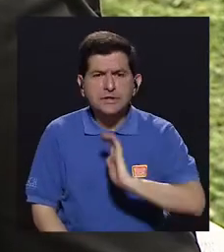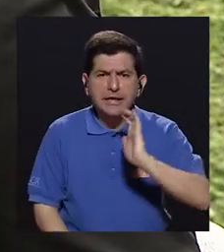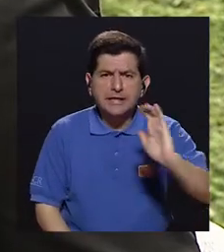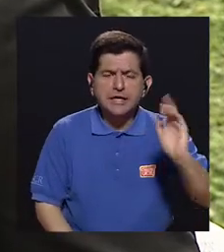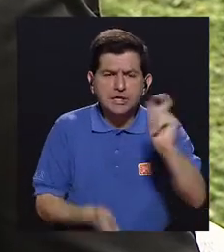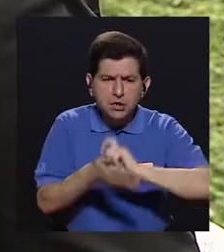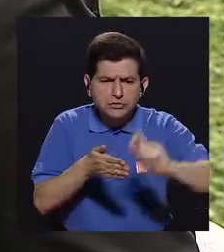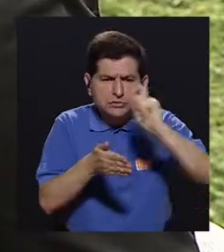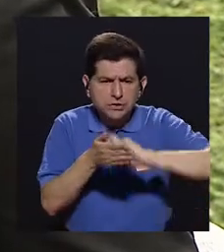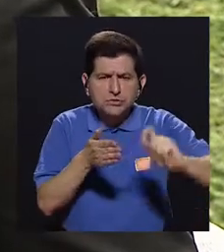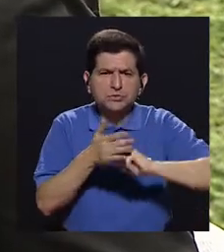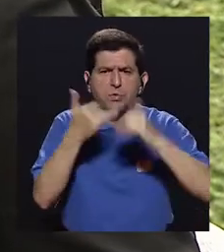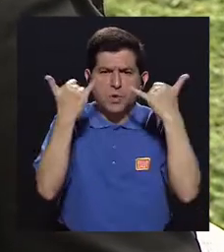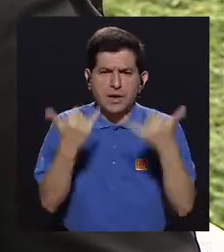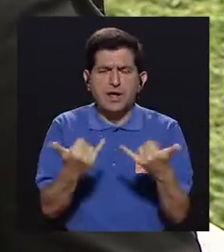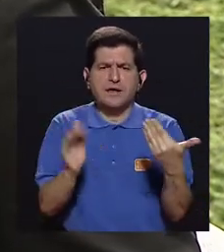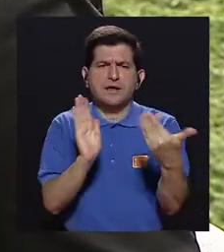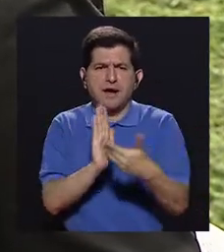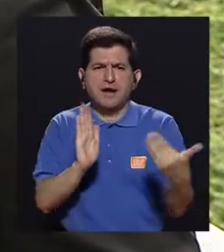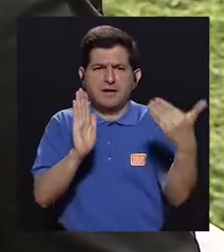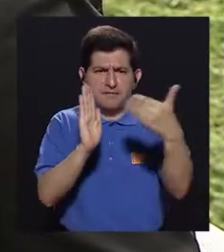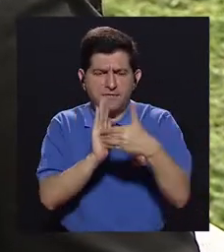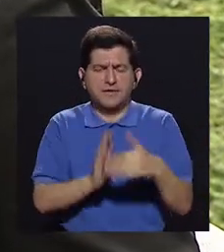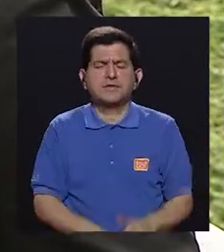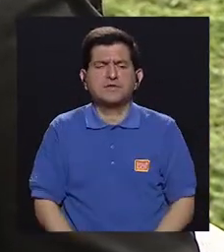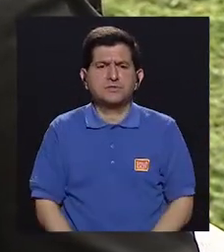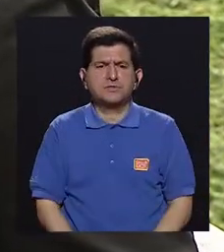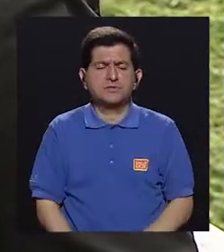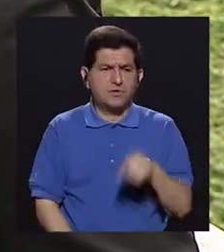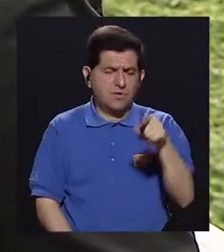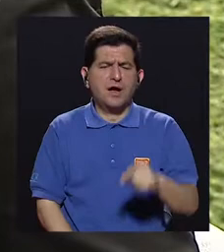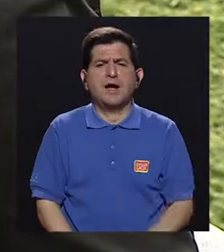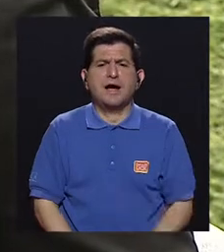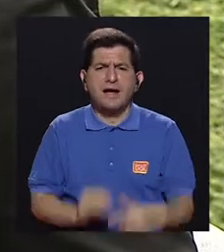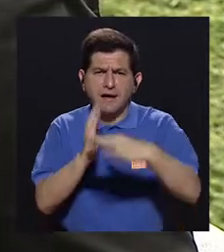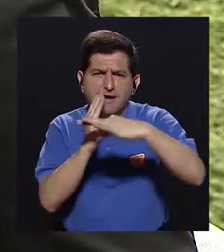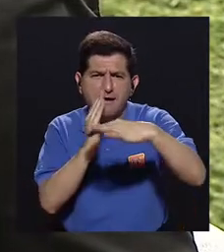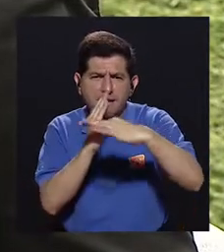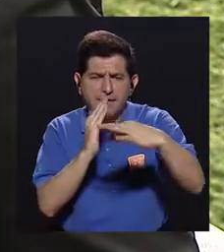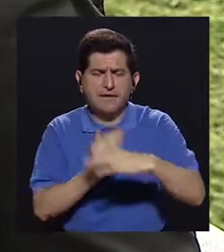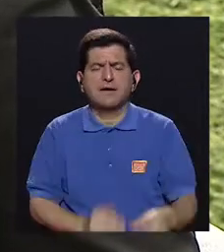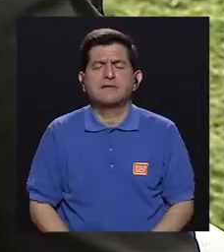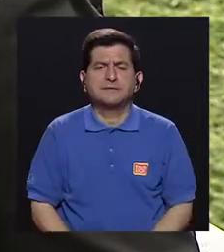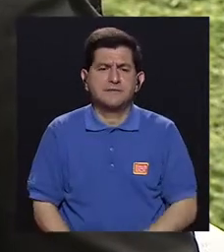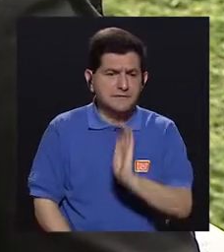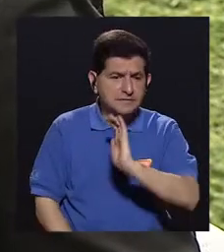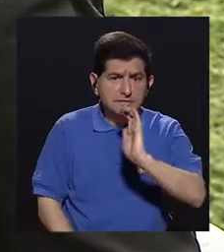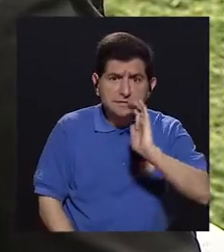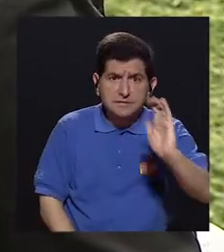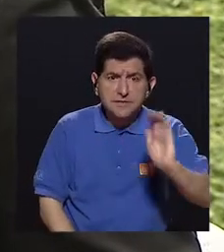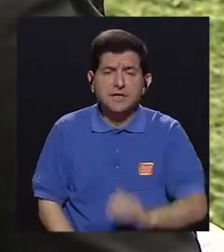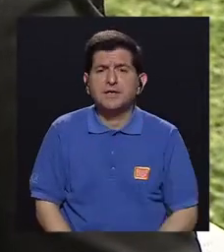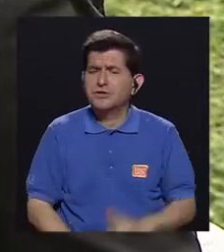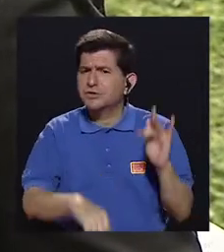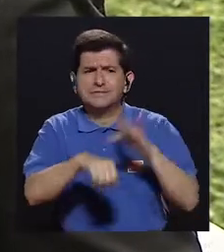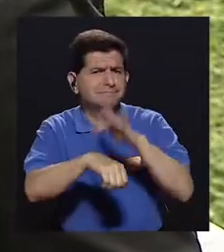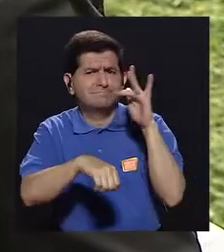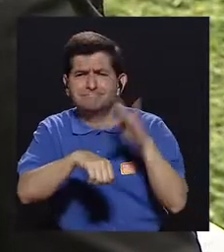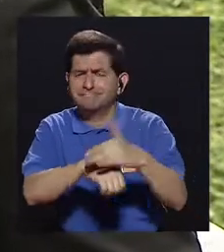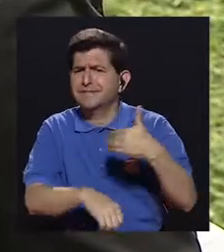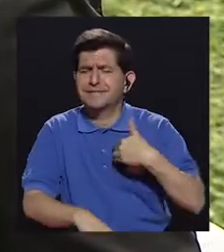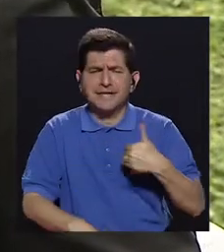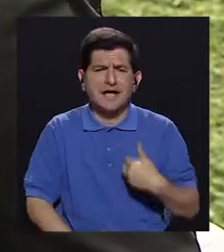encontrado niños escolares ya con alteraciones en el colesterol, los triglicéridos, niños que muy